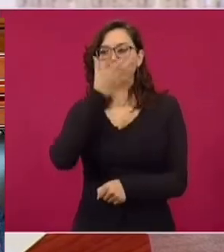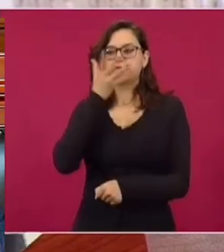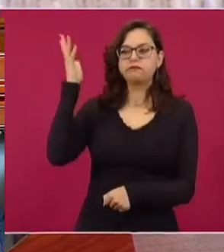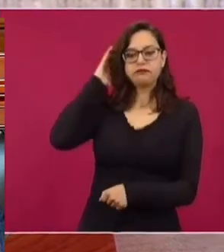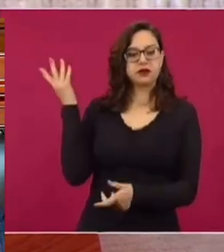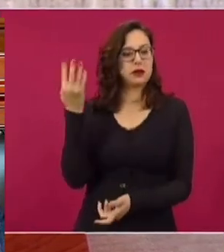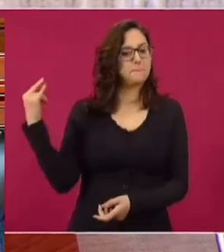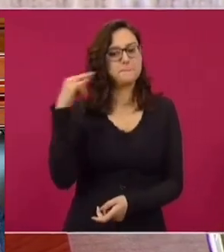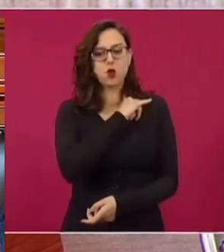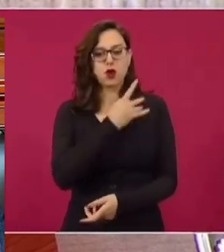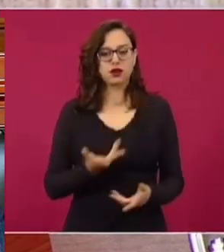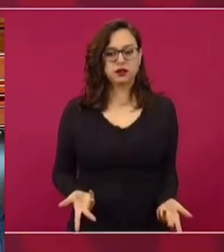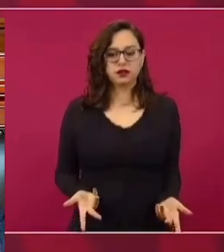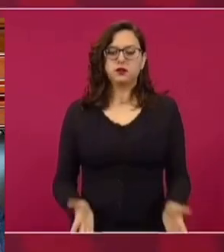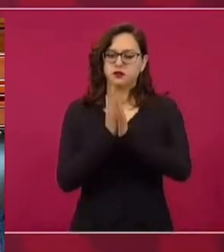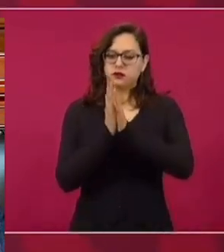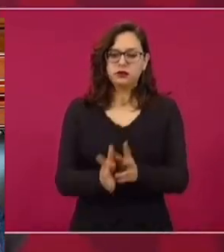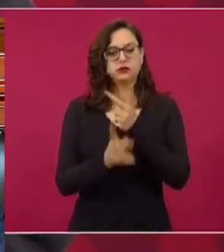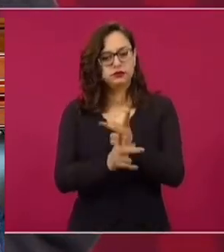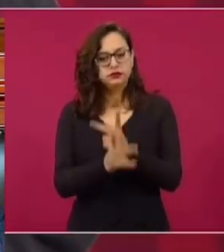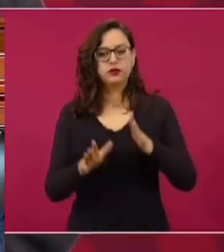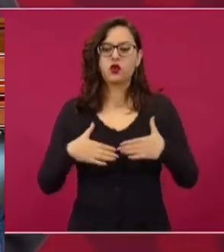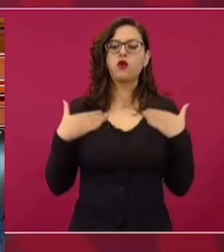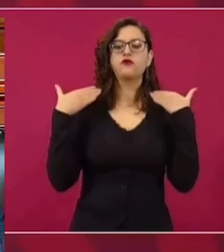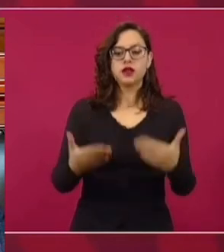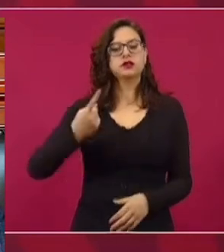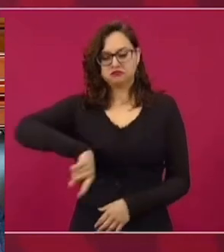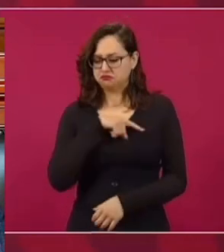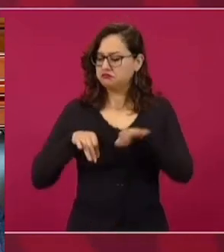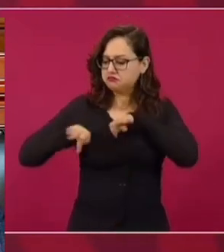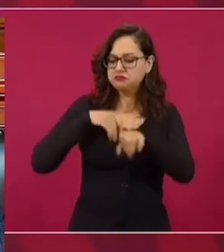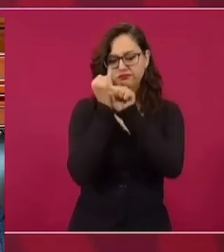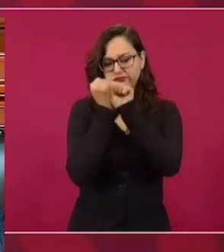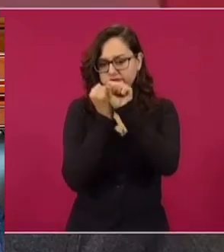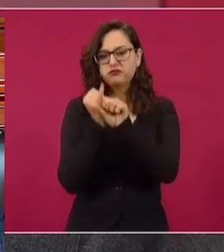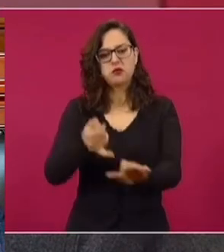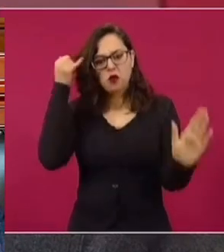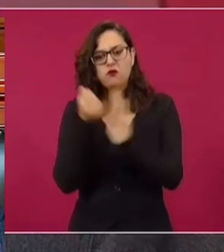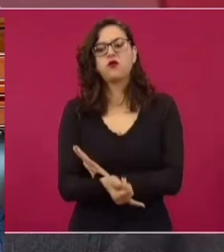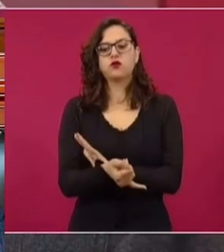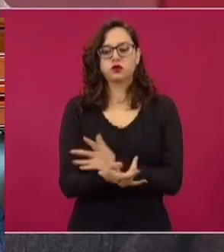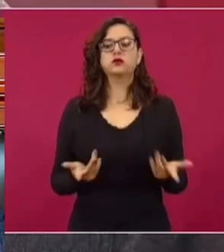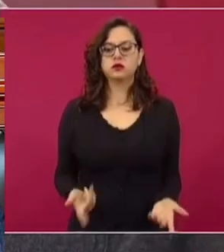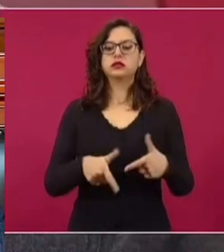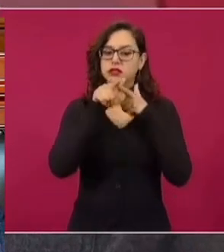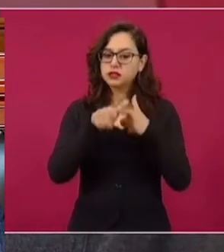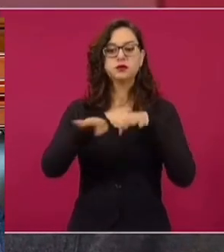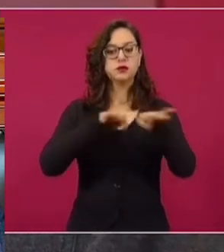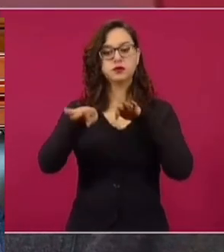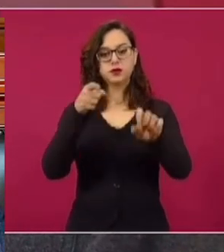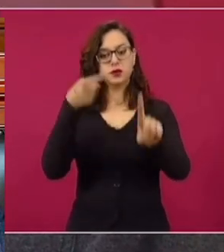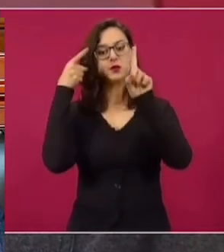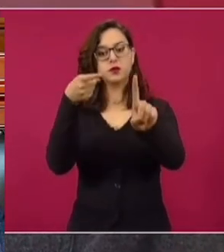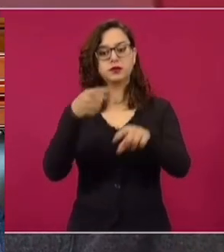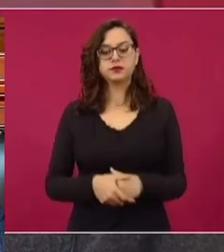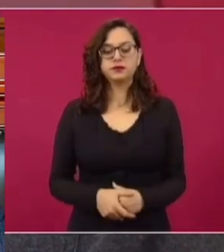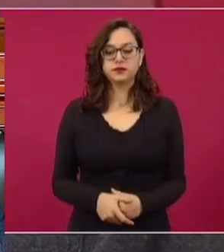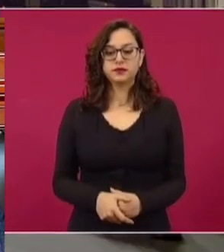confianza, vamos a llegar al fondo y estamos trabajando con ese propósito.